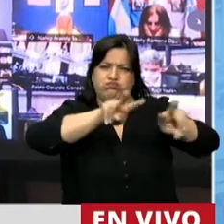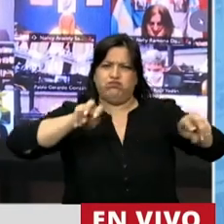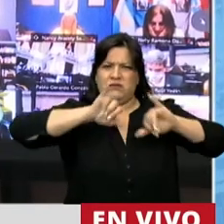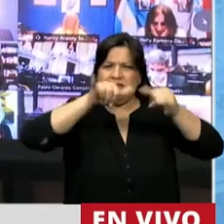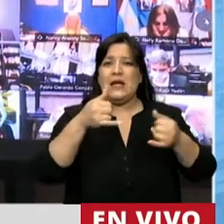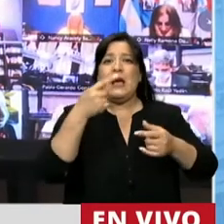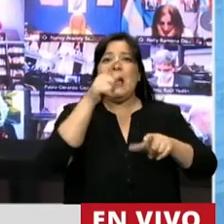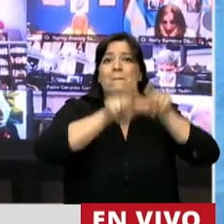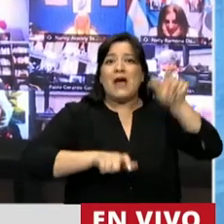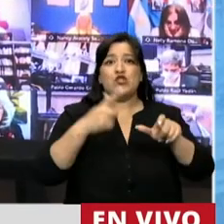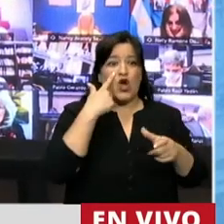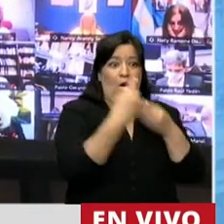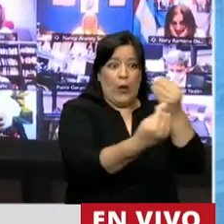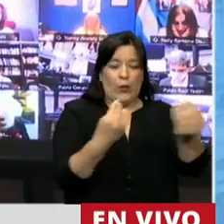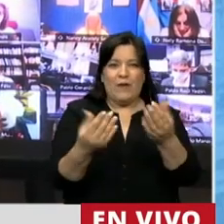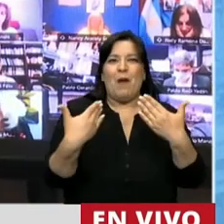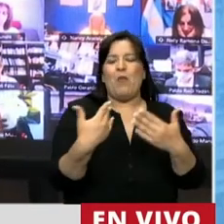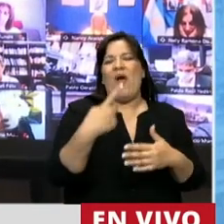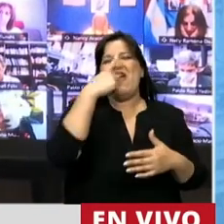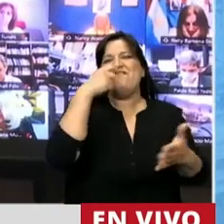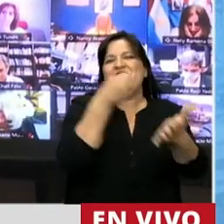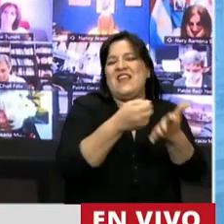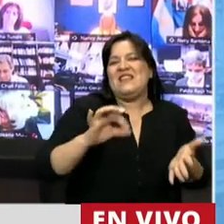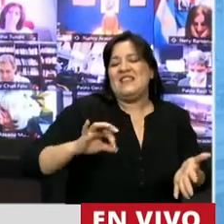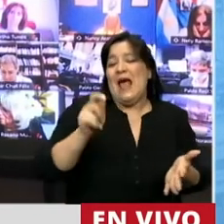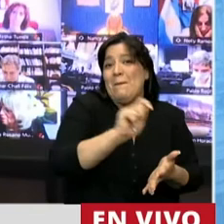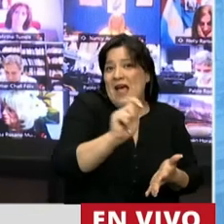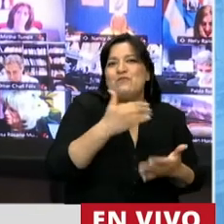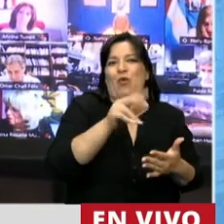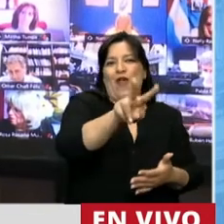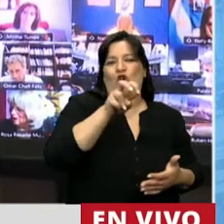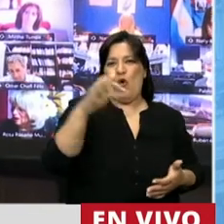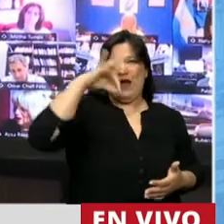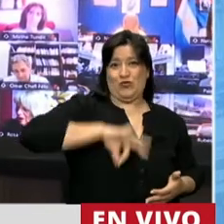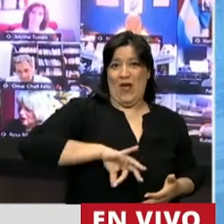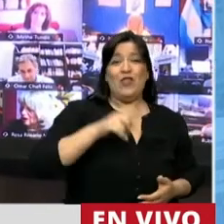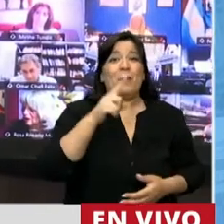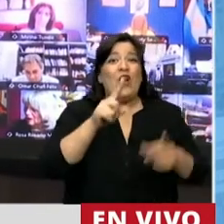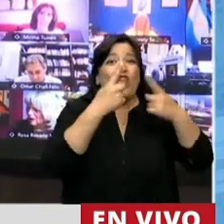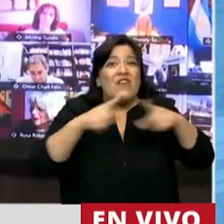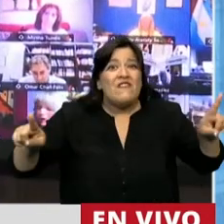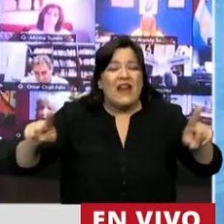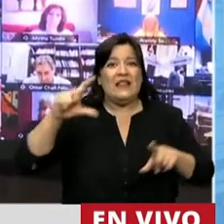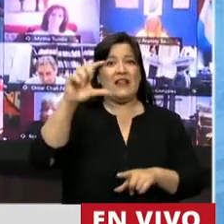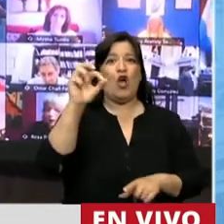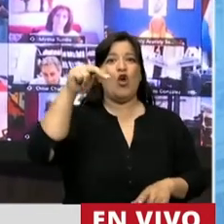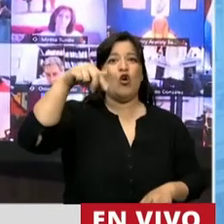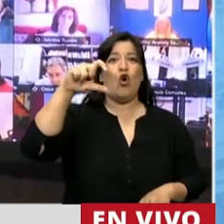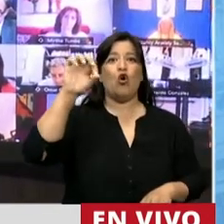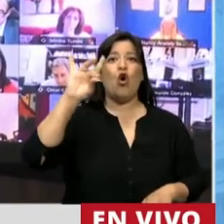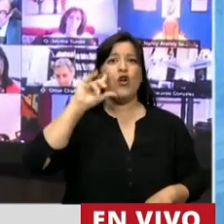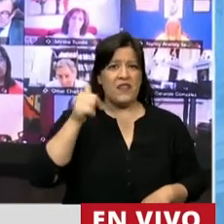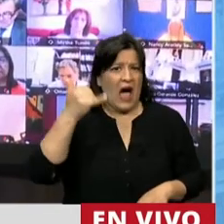habitantes cobrar un sueldo a fin de mes de manera segura. Concordia es una ciudad que realmente es una ciudad de